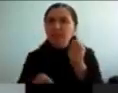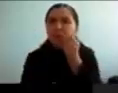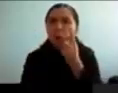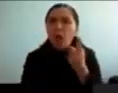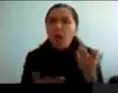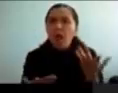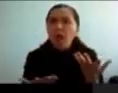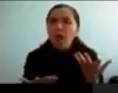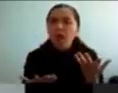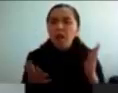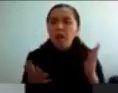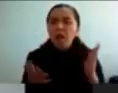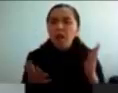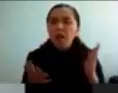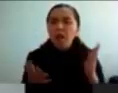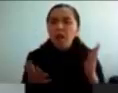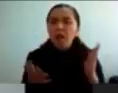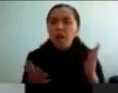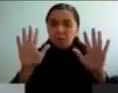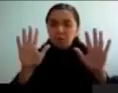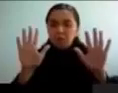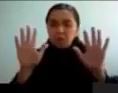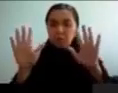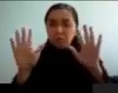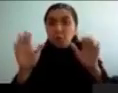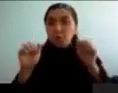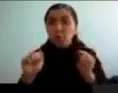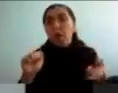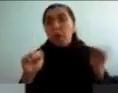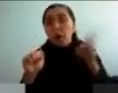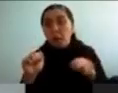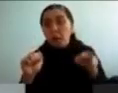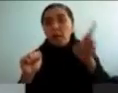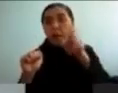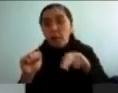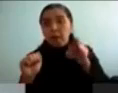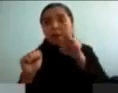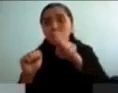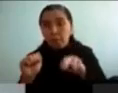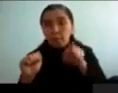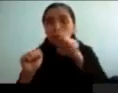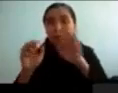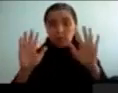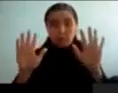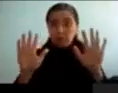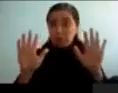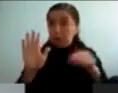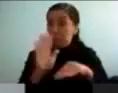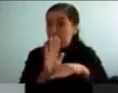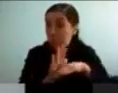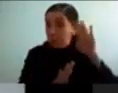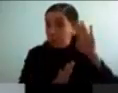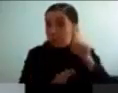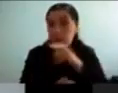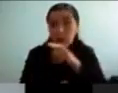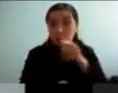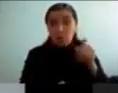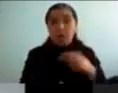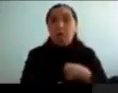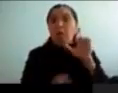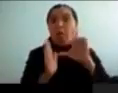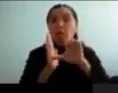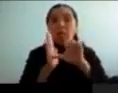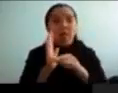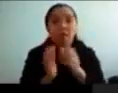Y, yo lo podría repetir, muchísimas veces, y probablemente, la gran mayoría de ustedes, se va demorar mucho tiempo, en poder